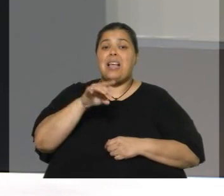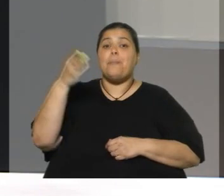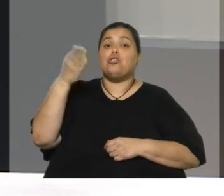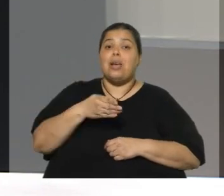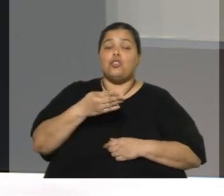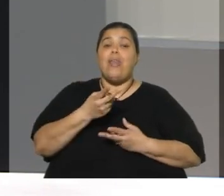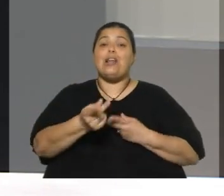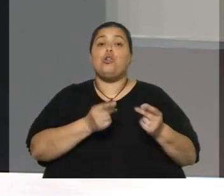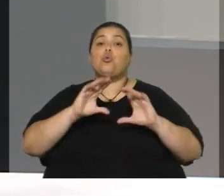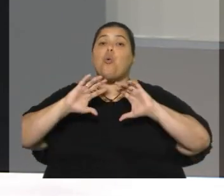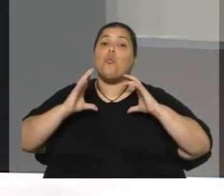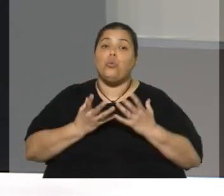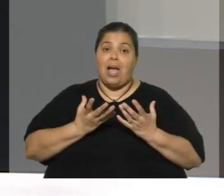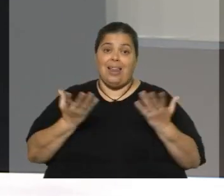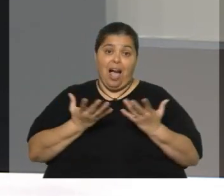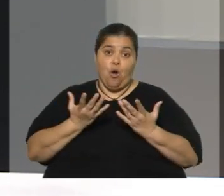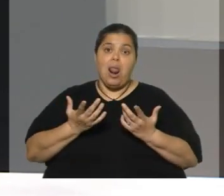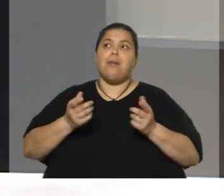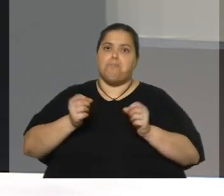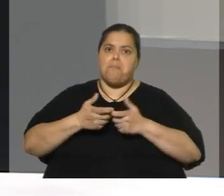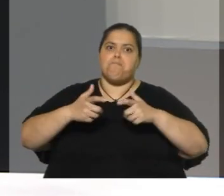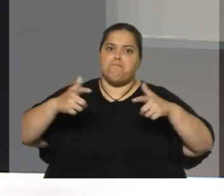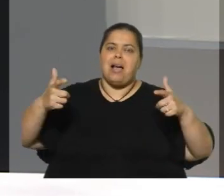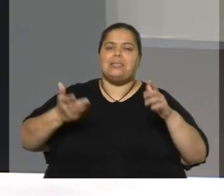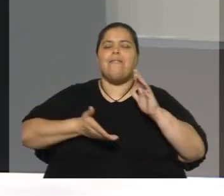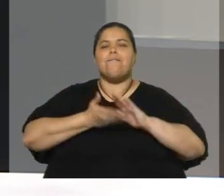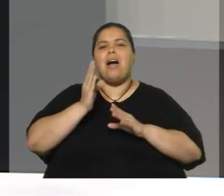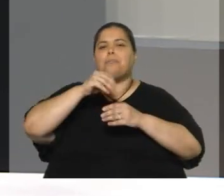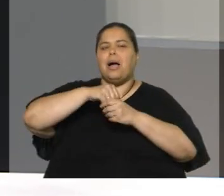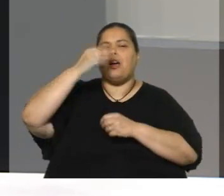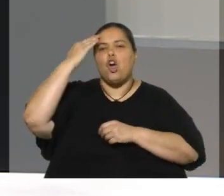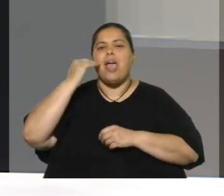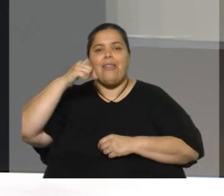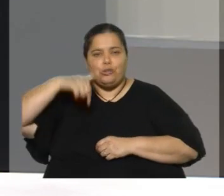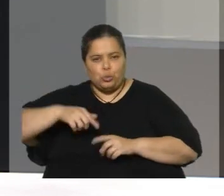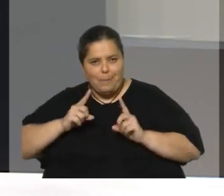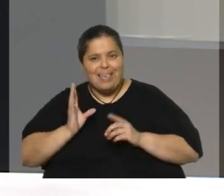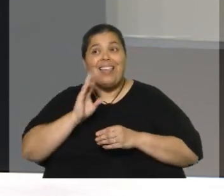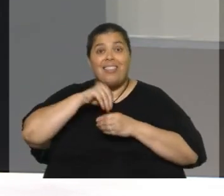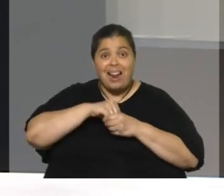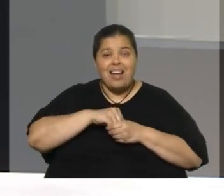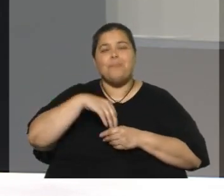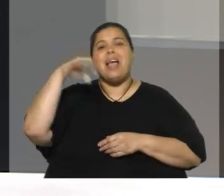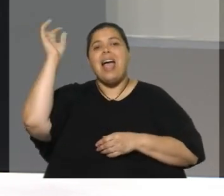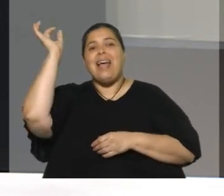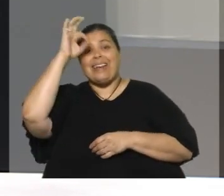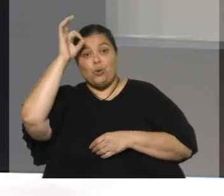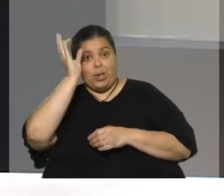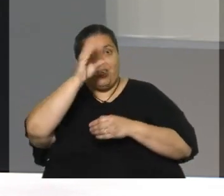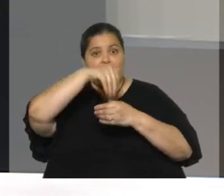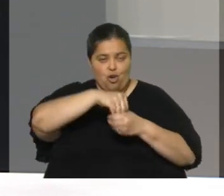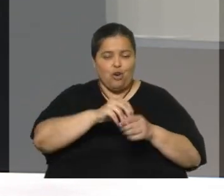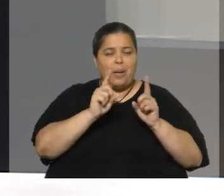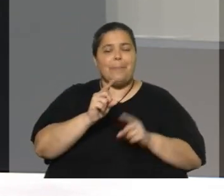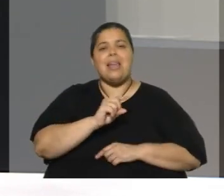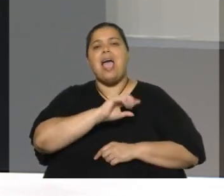creciendo, porque ya está en la lista de espera para ingresar Corea del Sur, el Reino Unido, se nos colaron, entre comillas, Costa Rica,